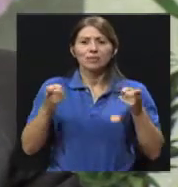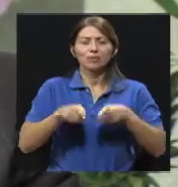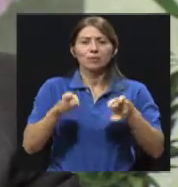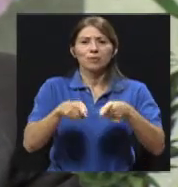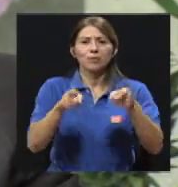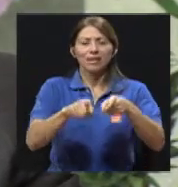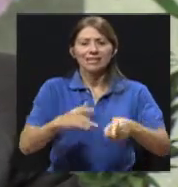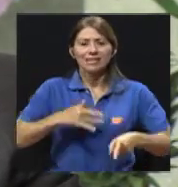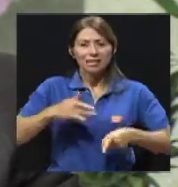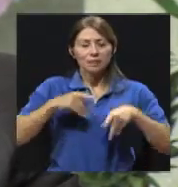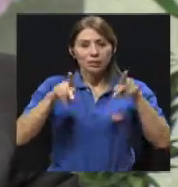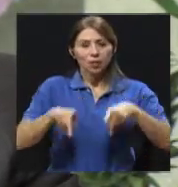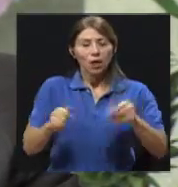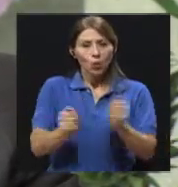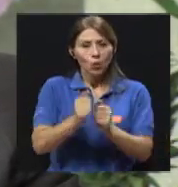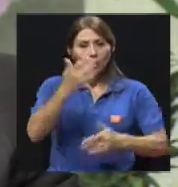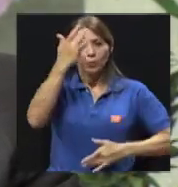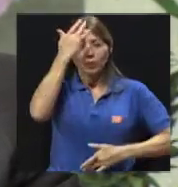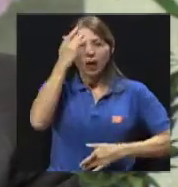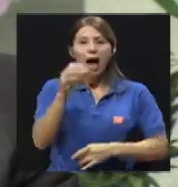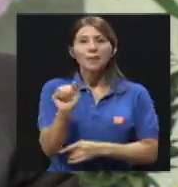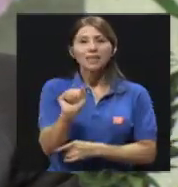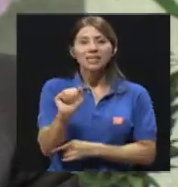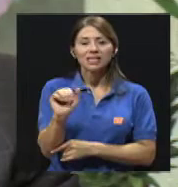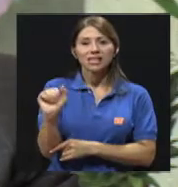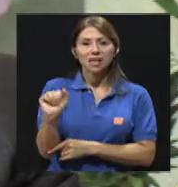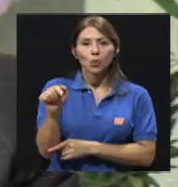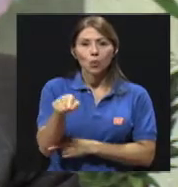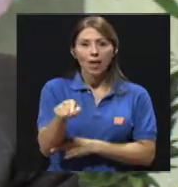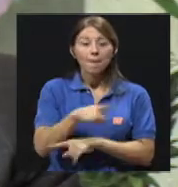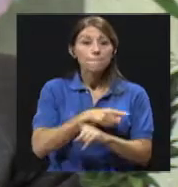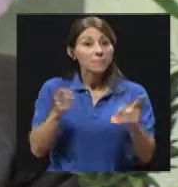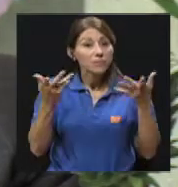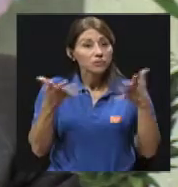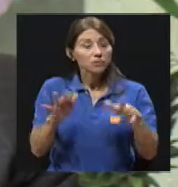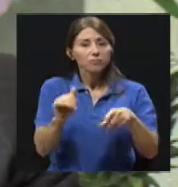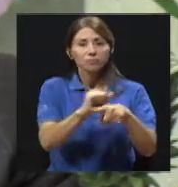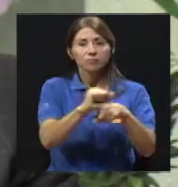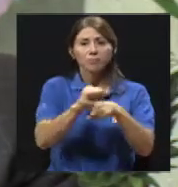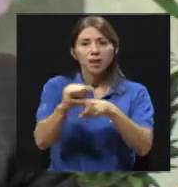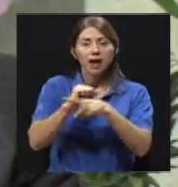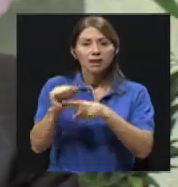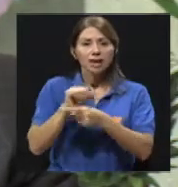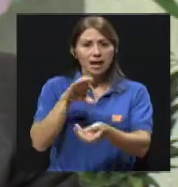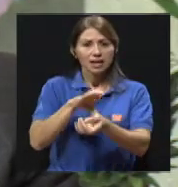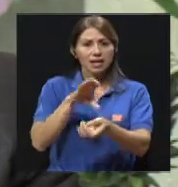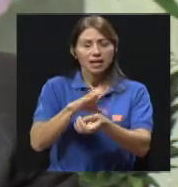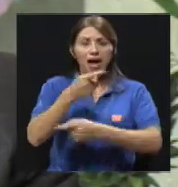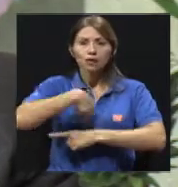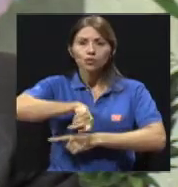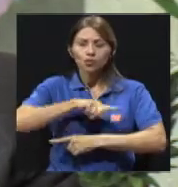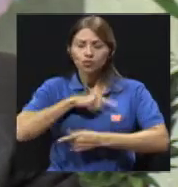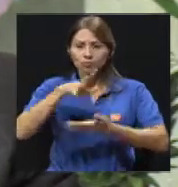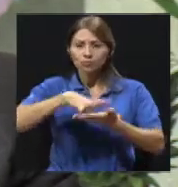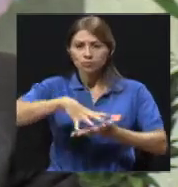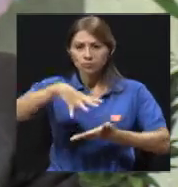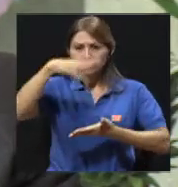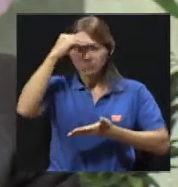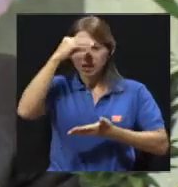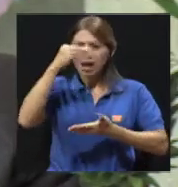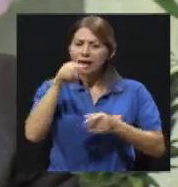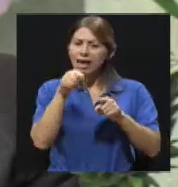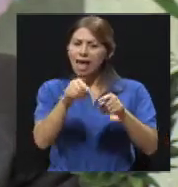Pero en la práctica clínica hemos aprendido, y así lo tratamos de enseñar, que hay datos